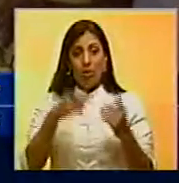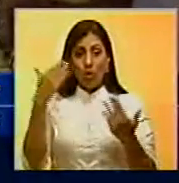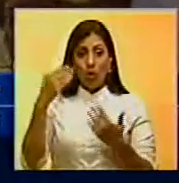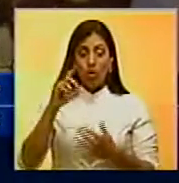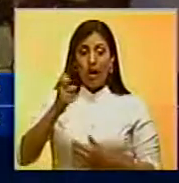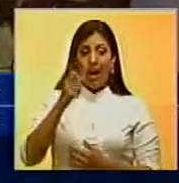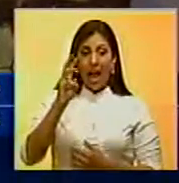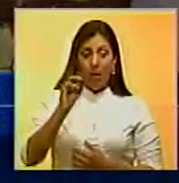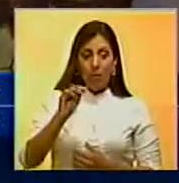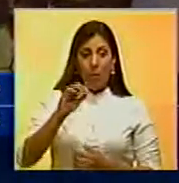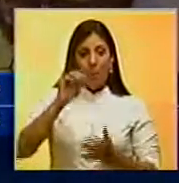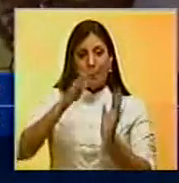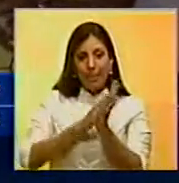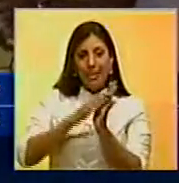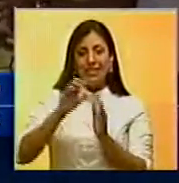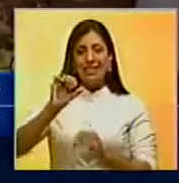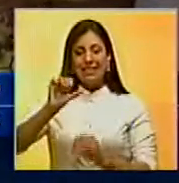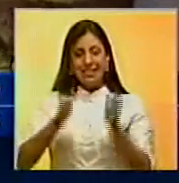Gabo Piso Salserín.